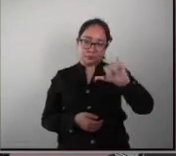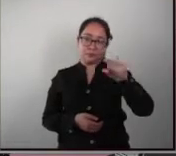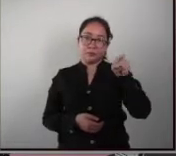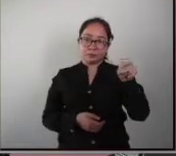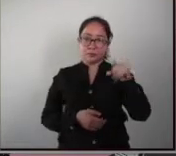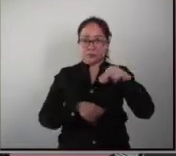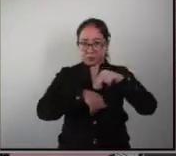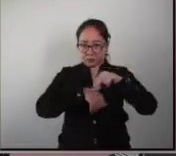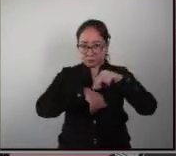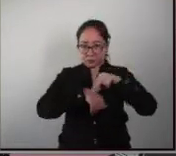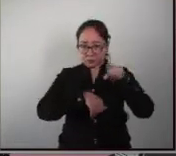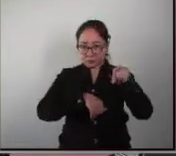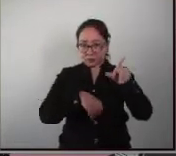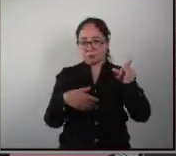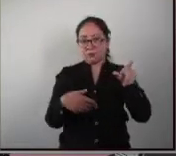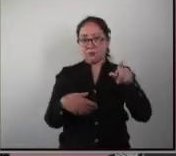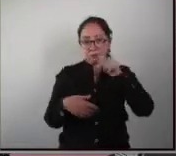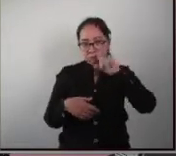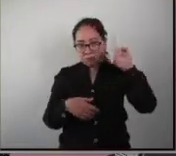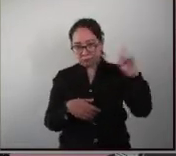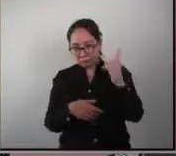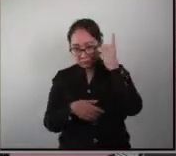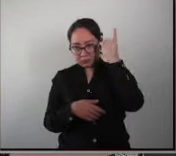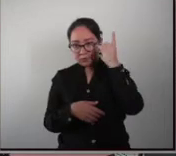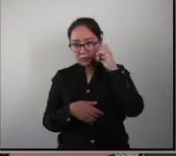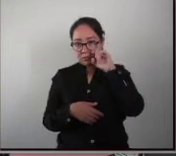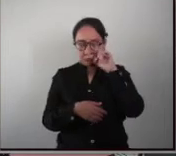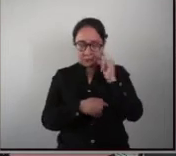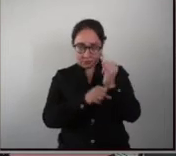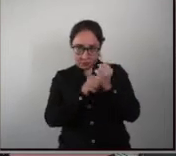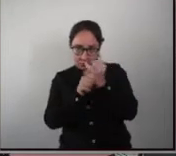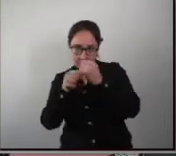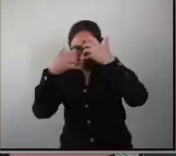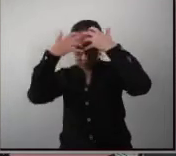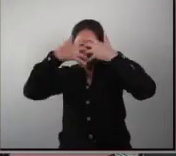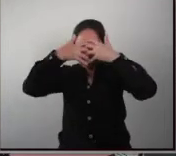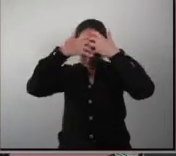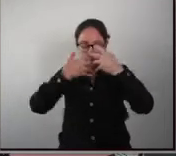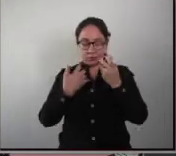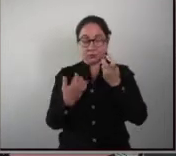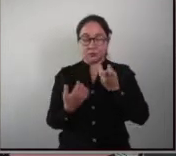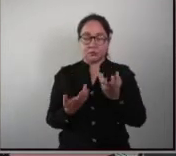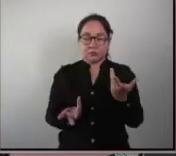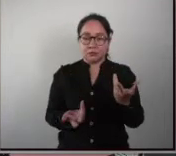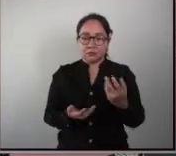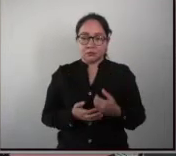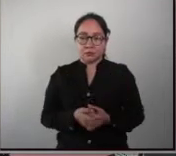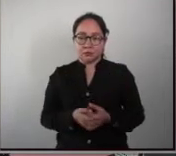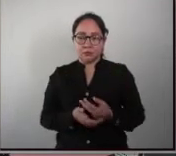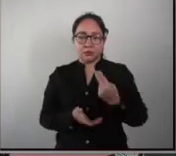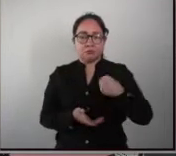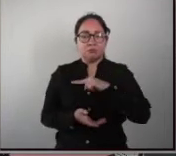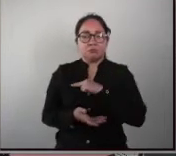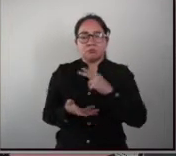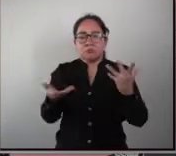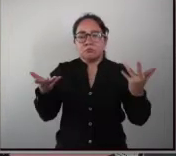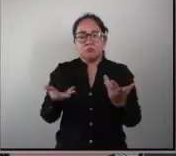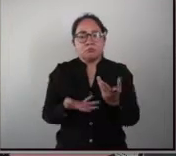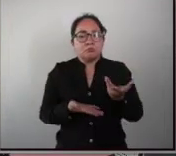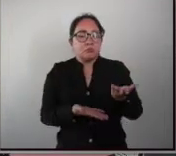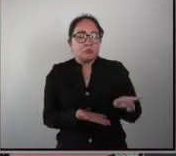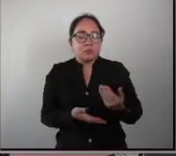pero bueno tenemos aquí el doctorado en investigaciones cerebrales y lo que estamos trabajando con Lisi